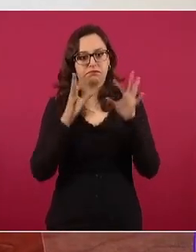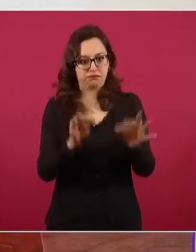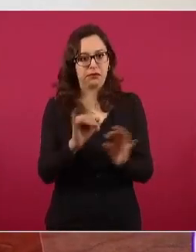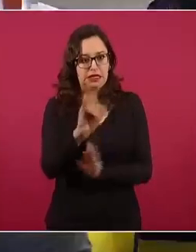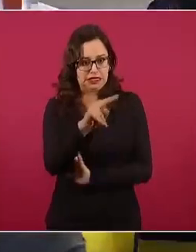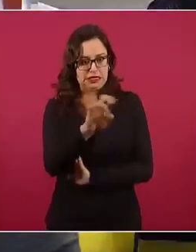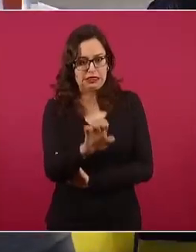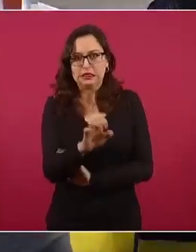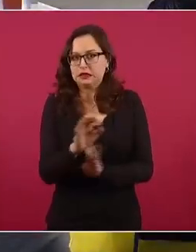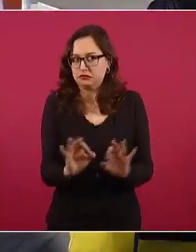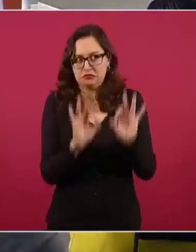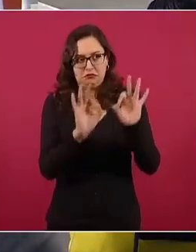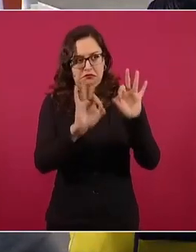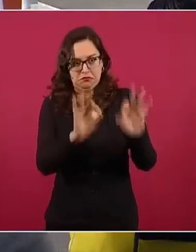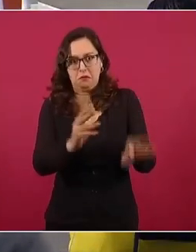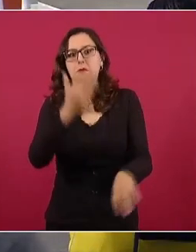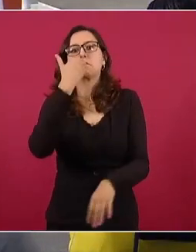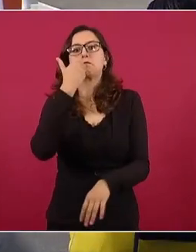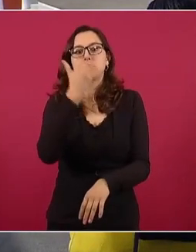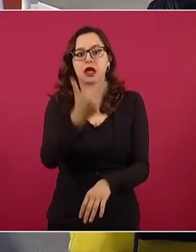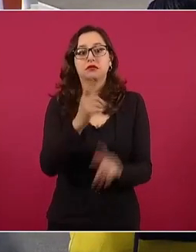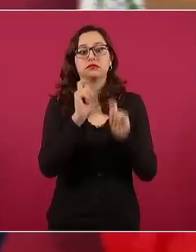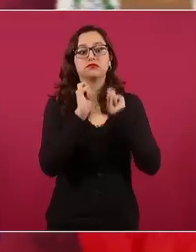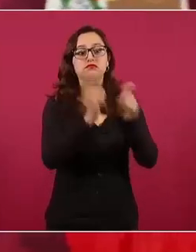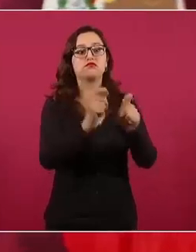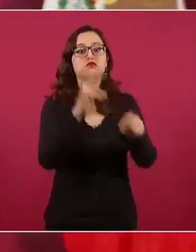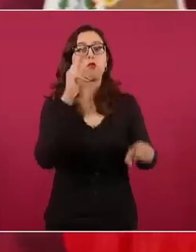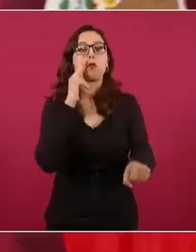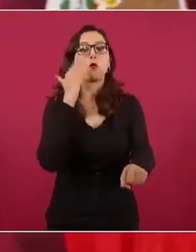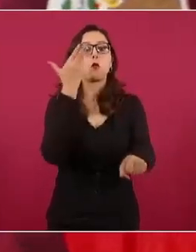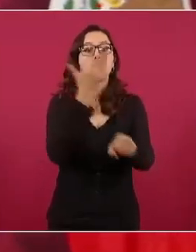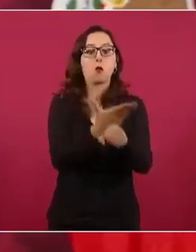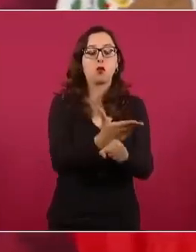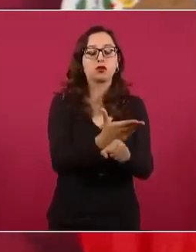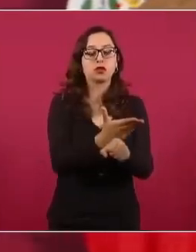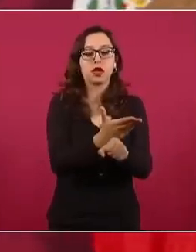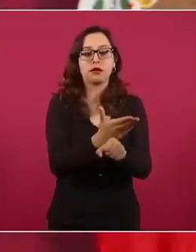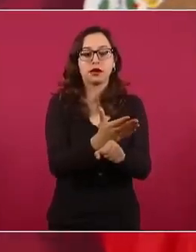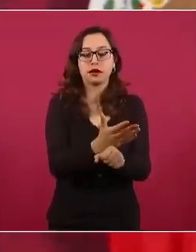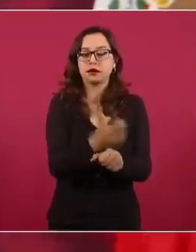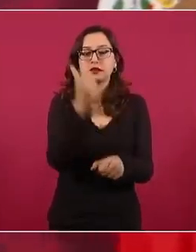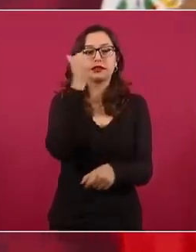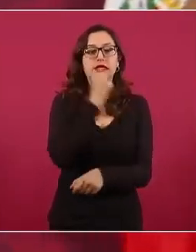ese órgano, sea el encargado de hacer todas las elecciones elecciones,